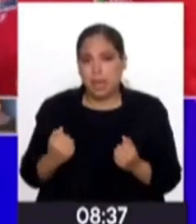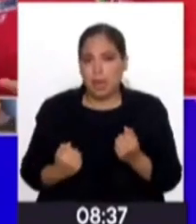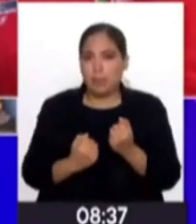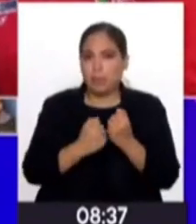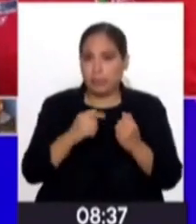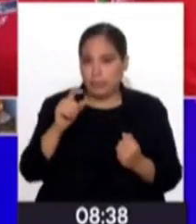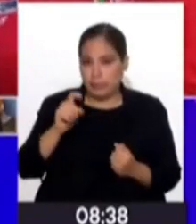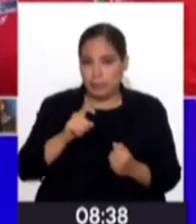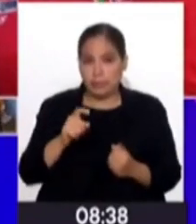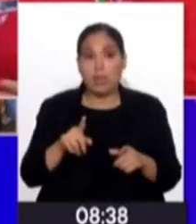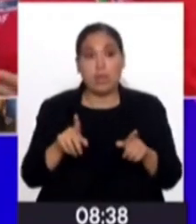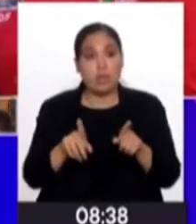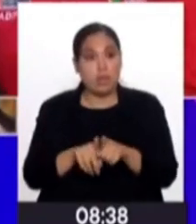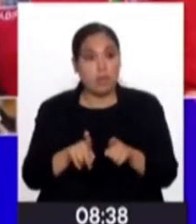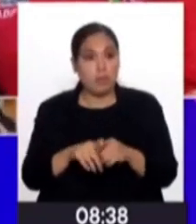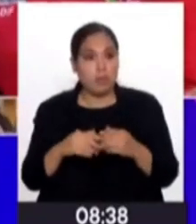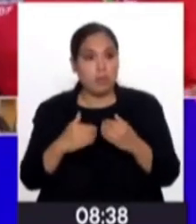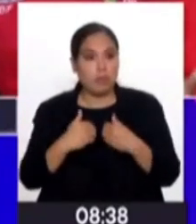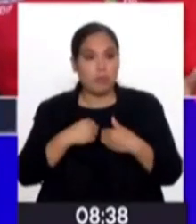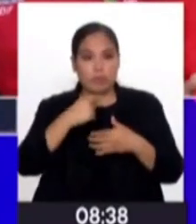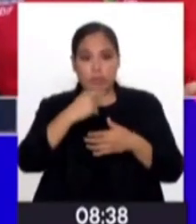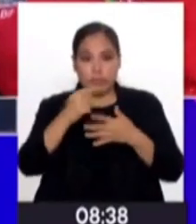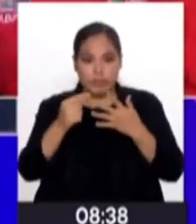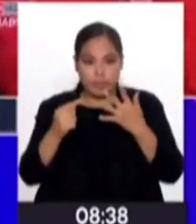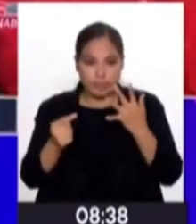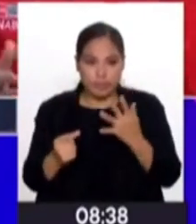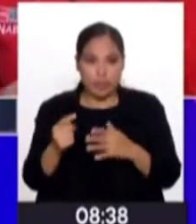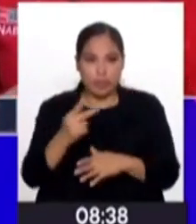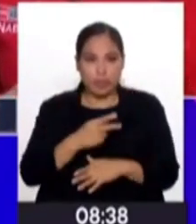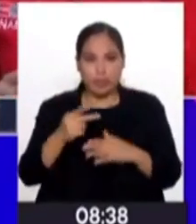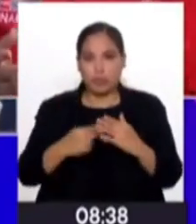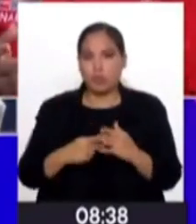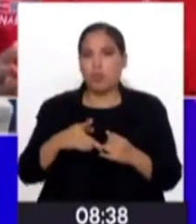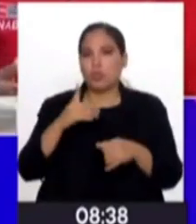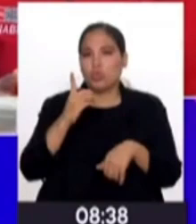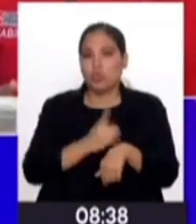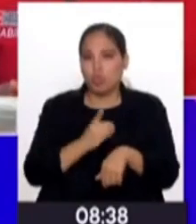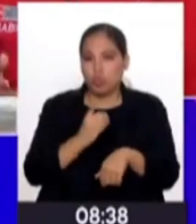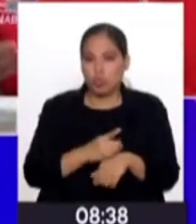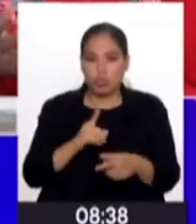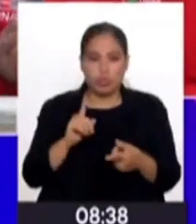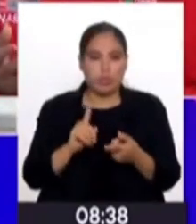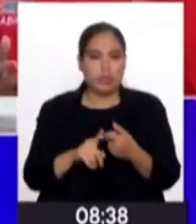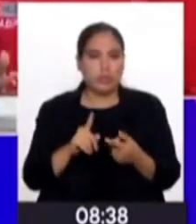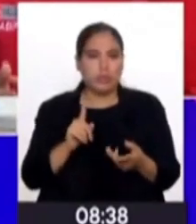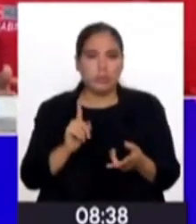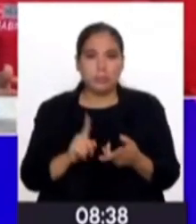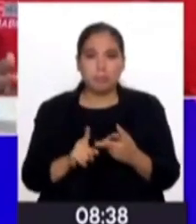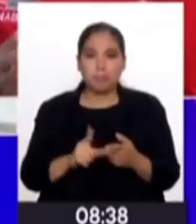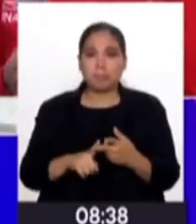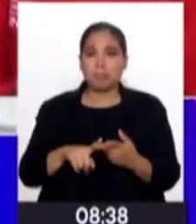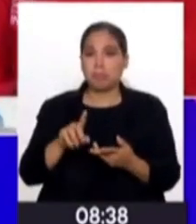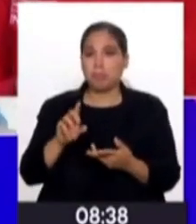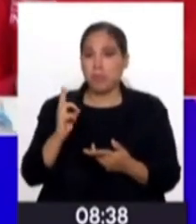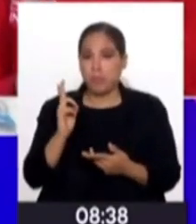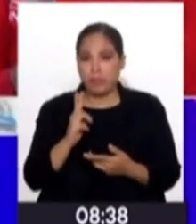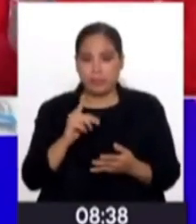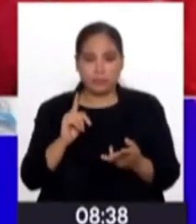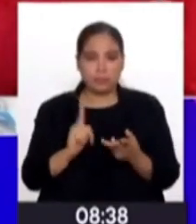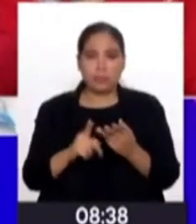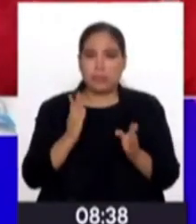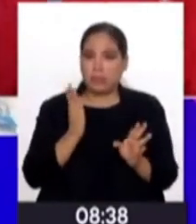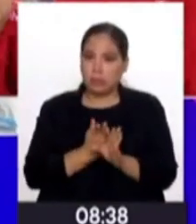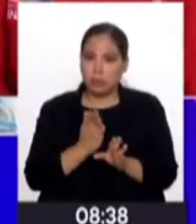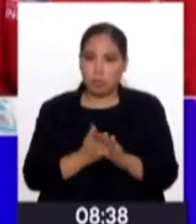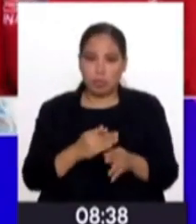y también tenemos, además tenemos todo tipo de profesionales. Tenemos médicos, tenemos educadores, trabajadores sociales, psicólogos.